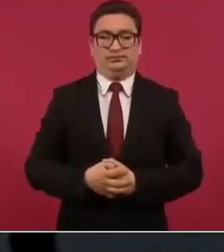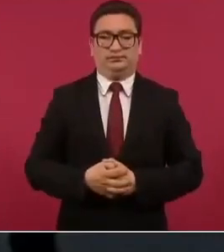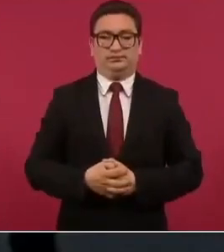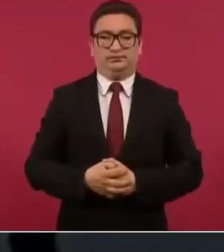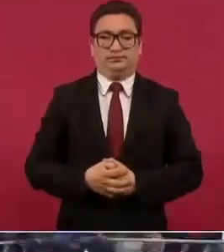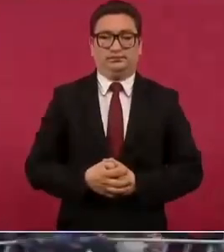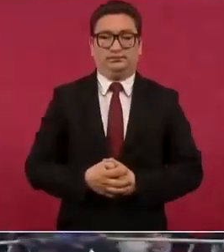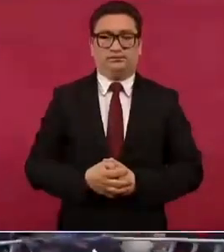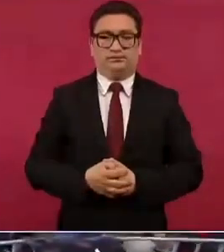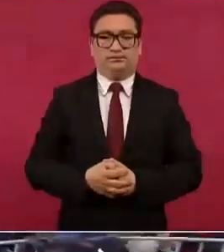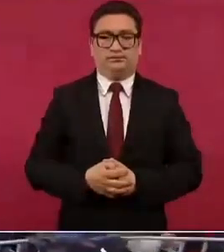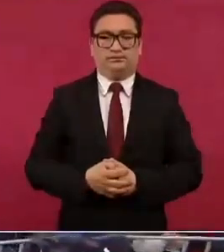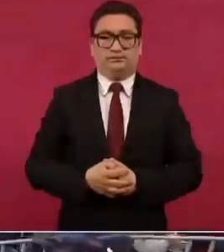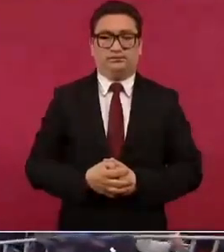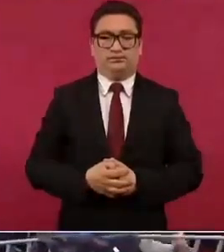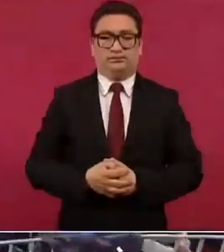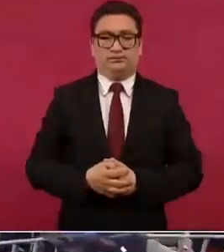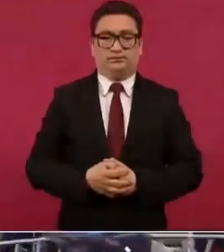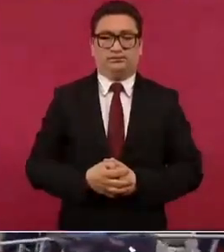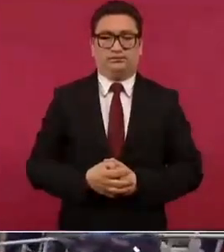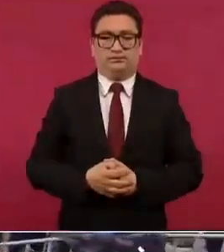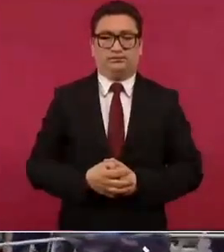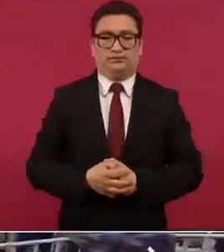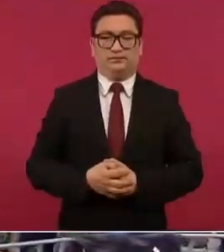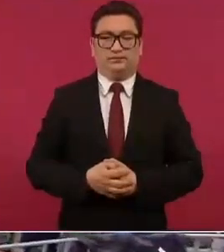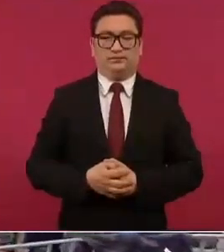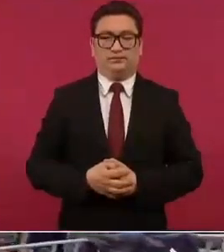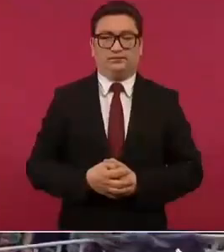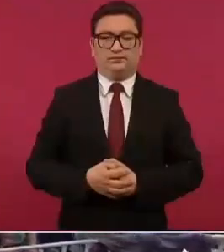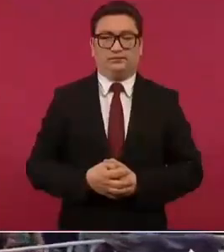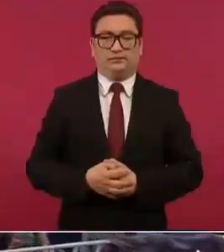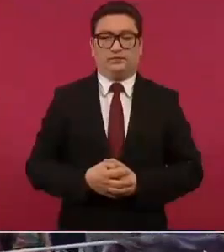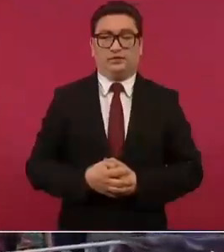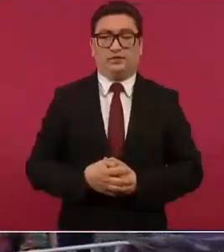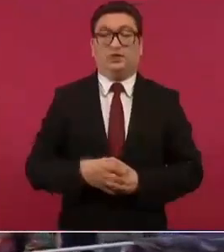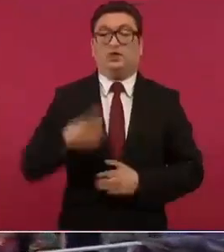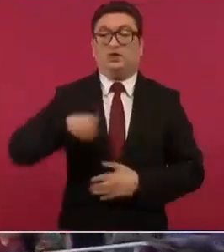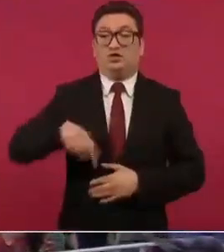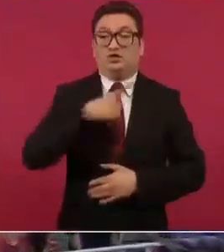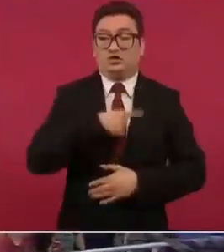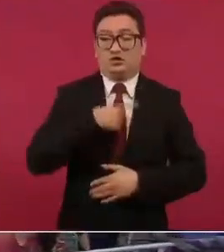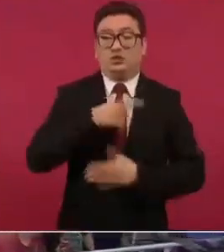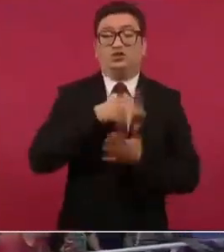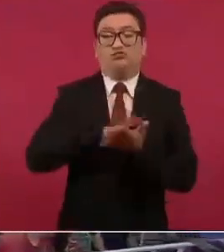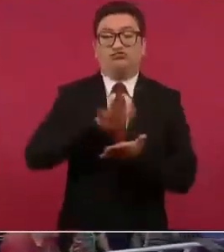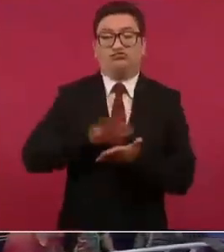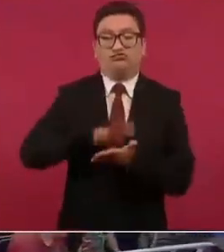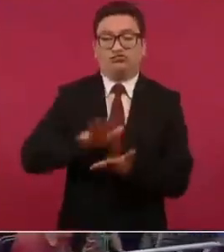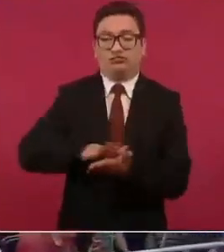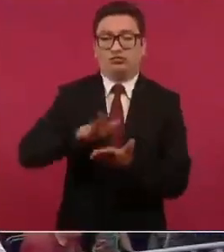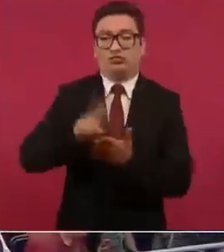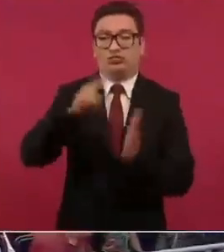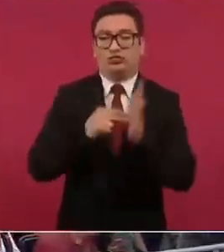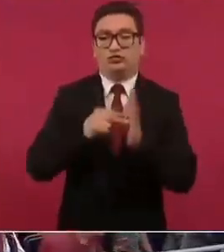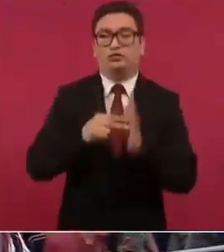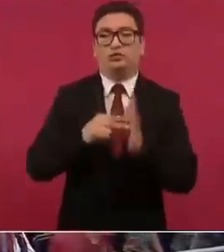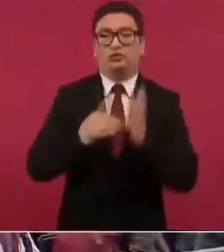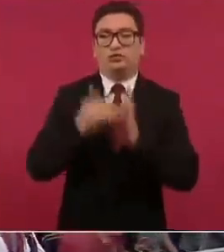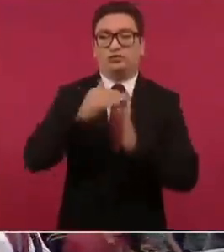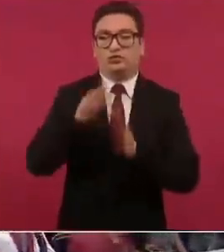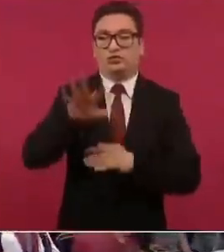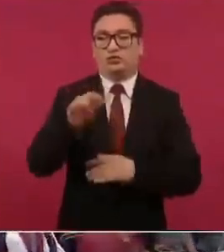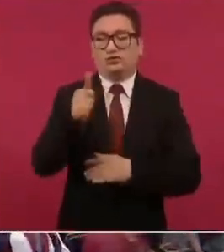hemos impreso solo en el Fondo de Cultura Económica 2 millones 46 mil